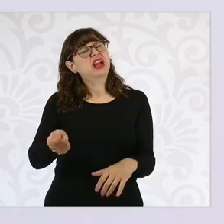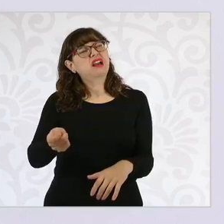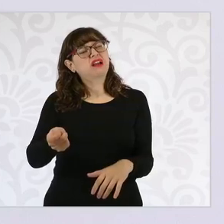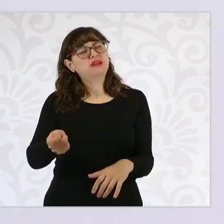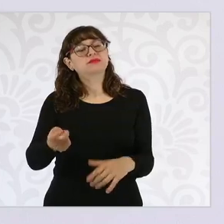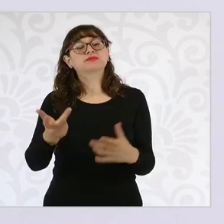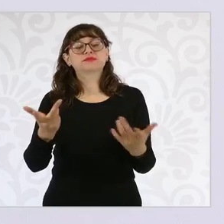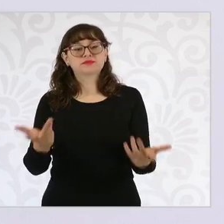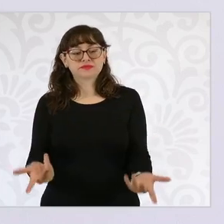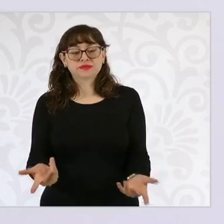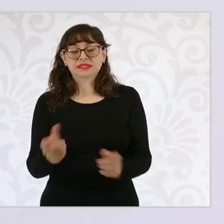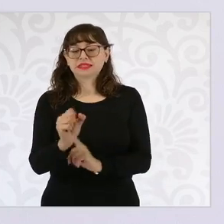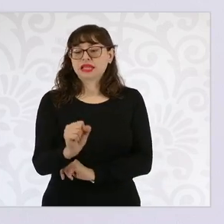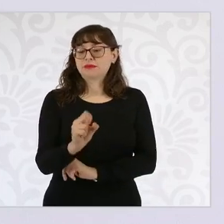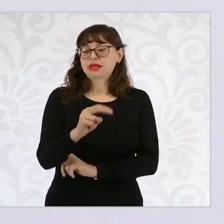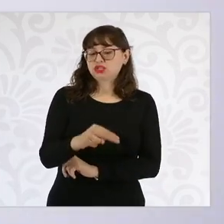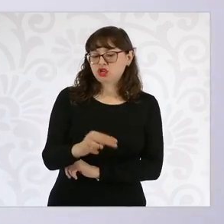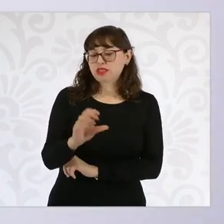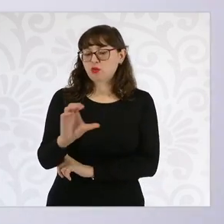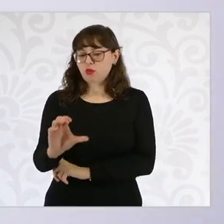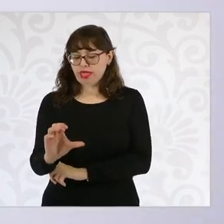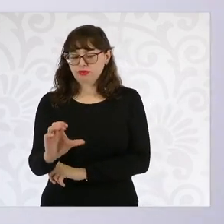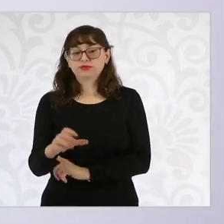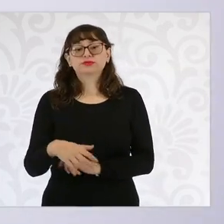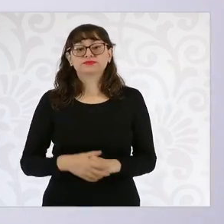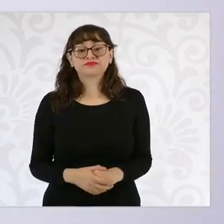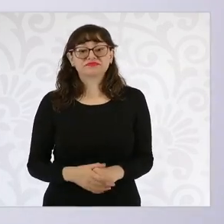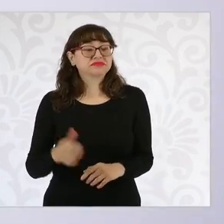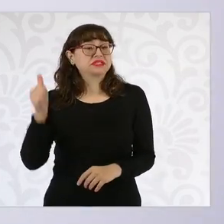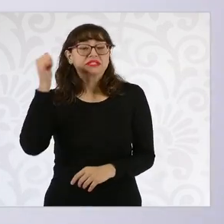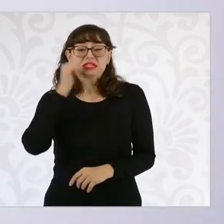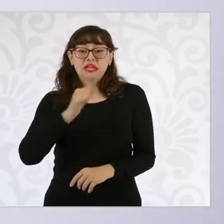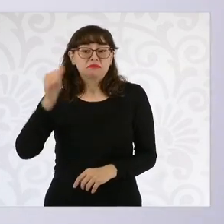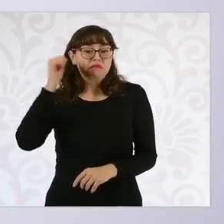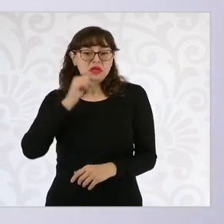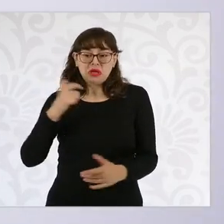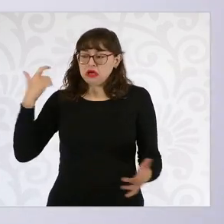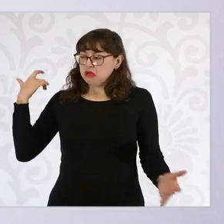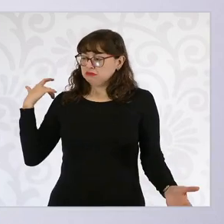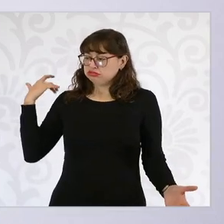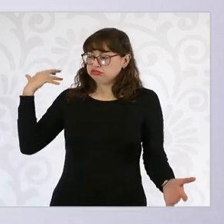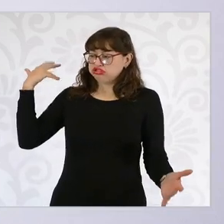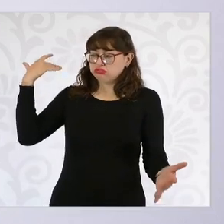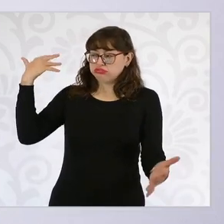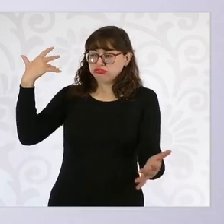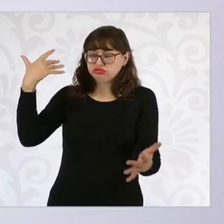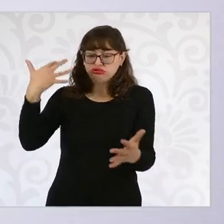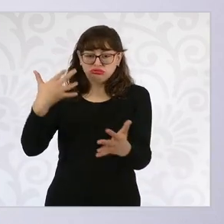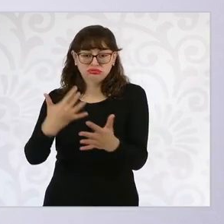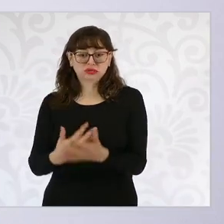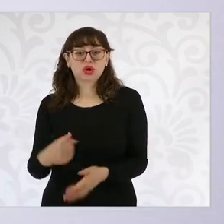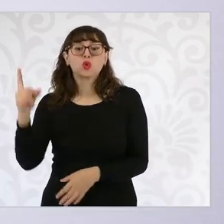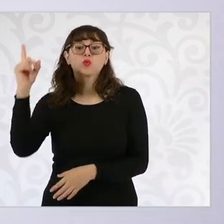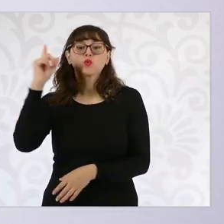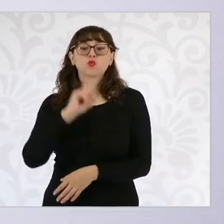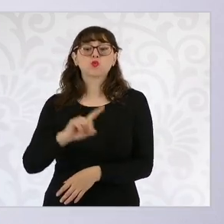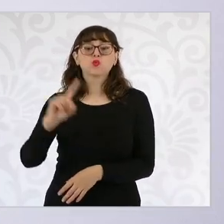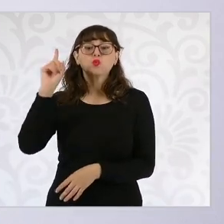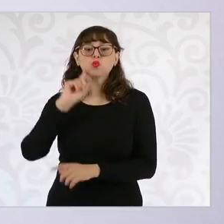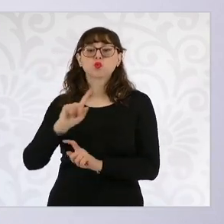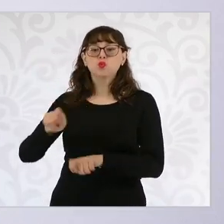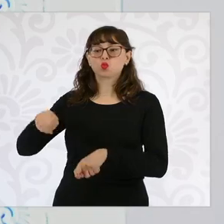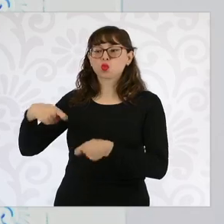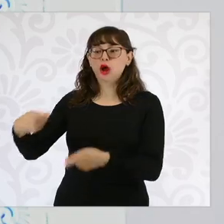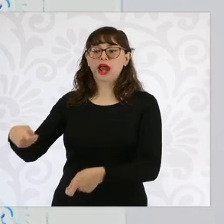Las mujeres nos hemos dedicado a los cuidados, que no debería ser sólo así, porque la